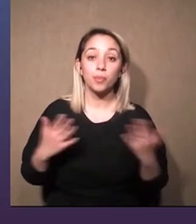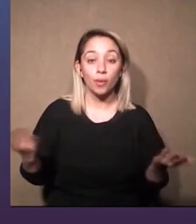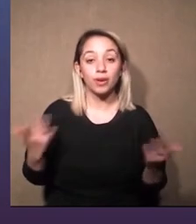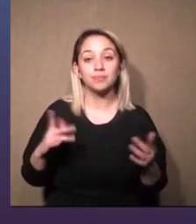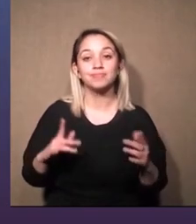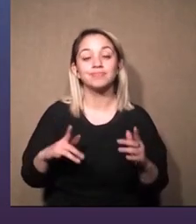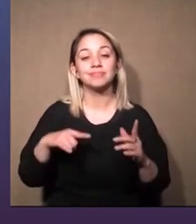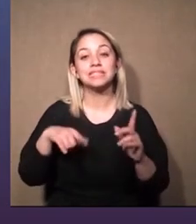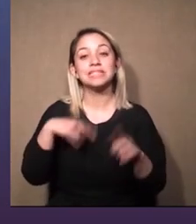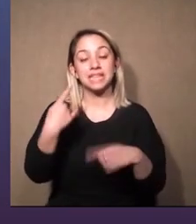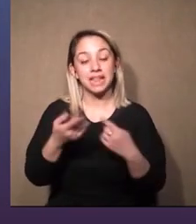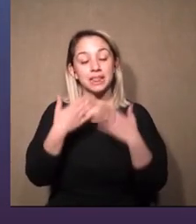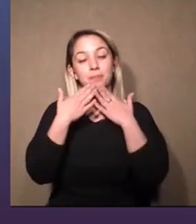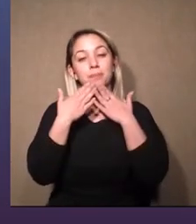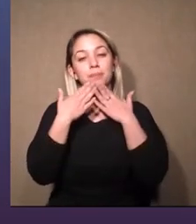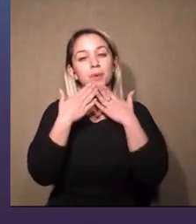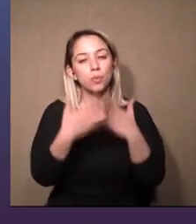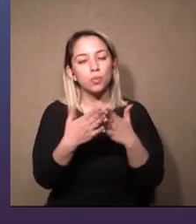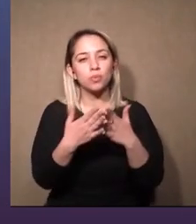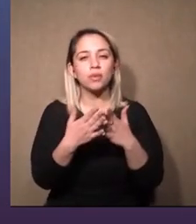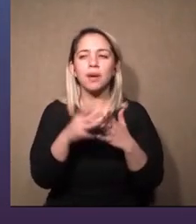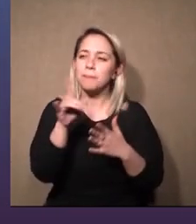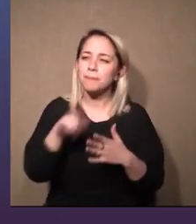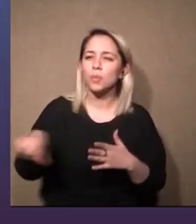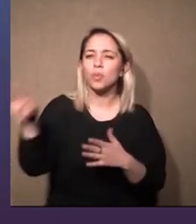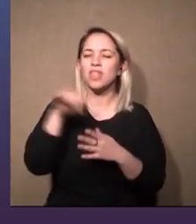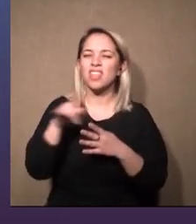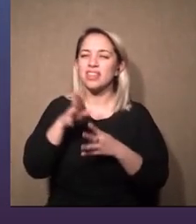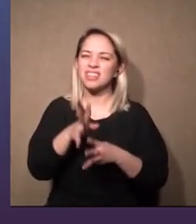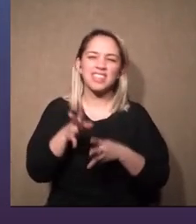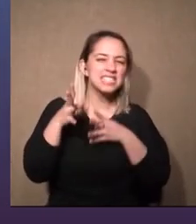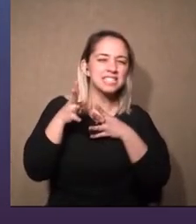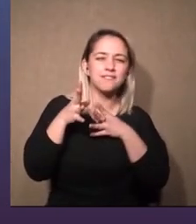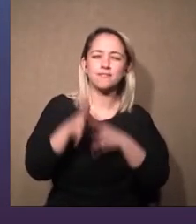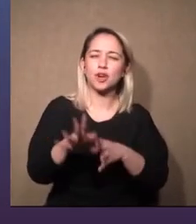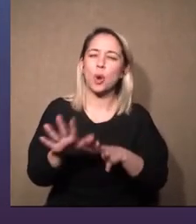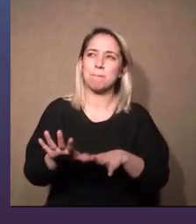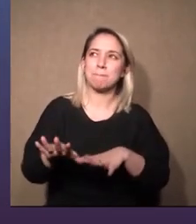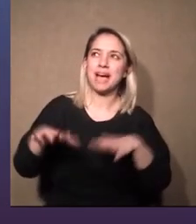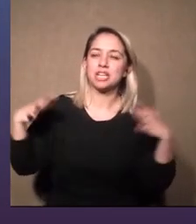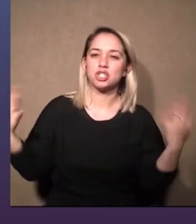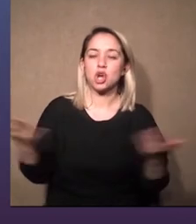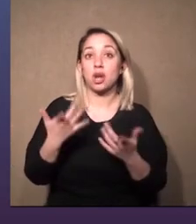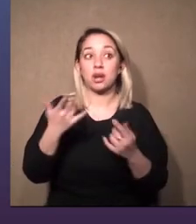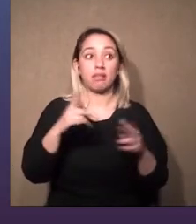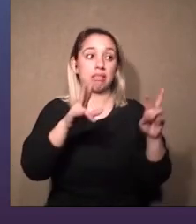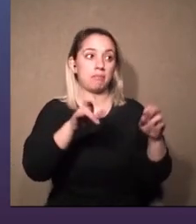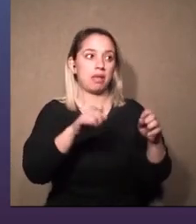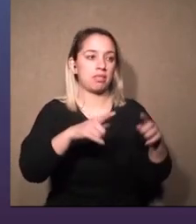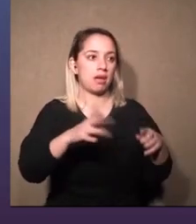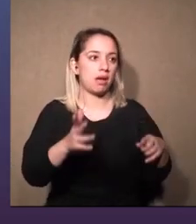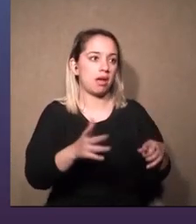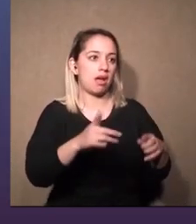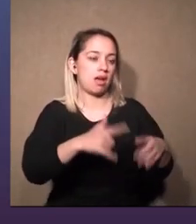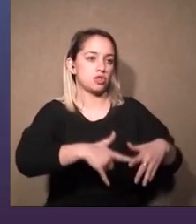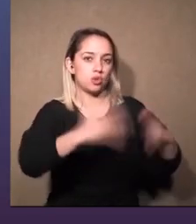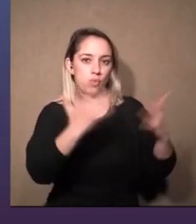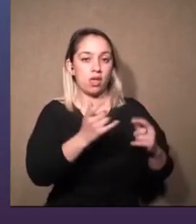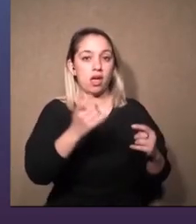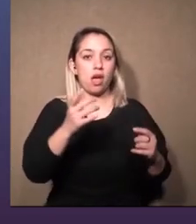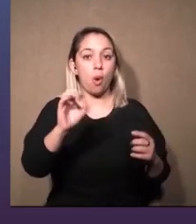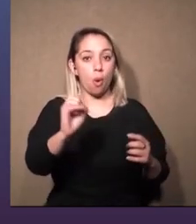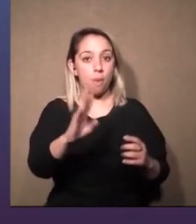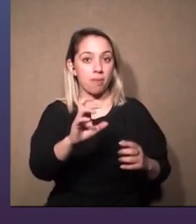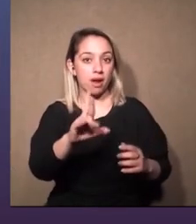próxima pregunta ¿cuál es el desafío más grande en una gran producción como la ópera o el ballet? Andrea